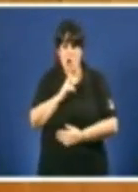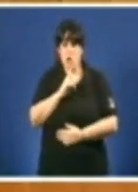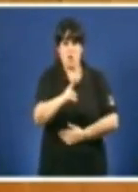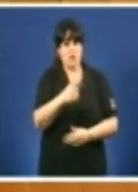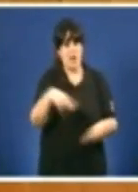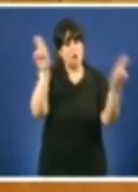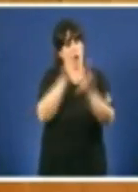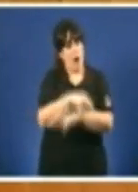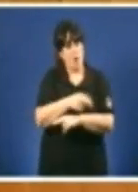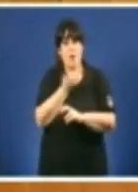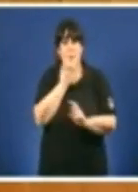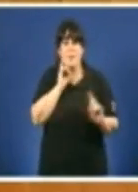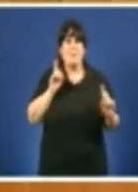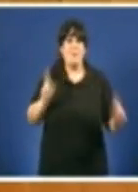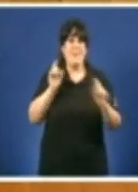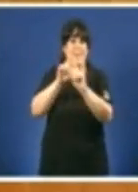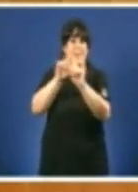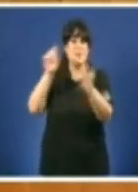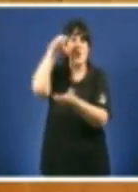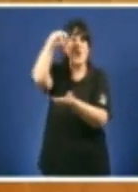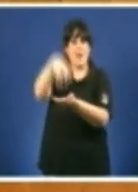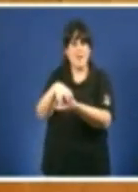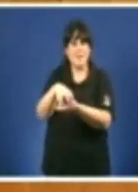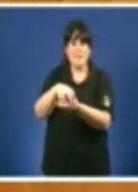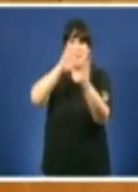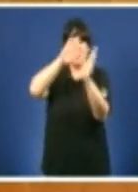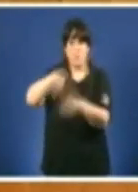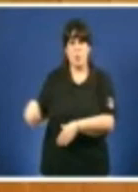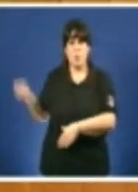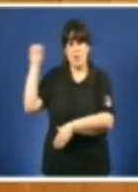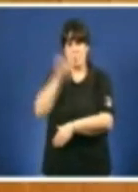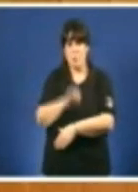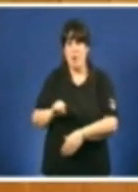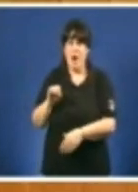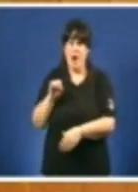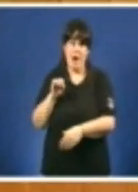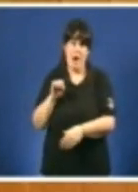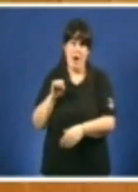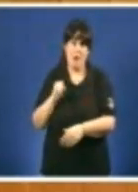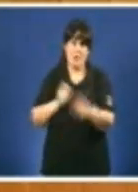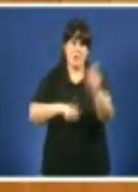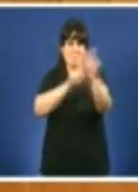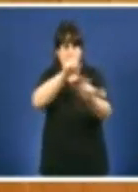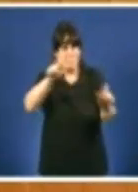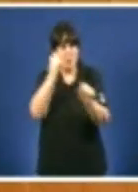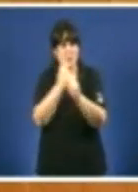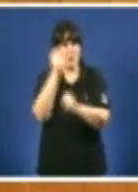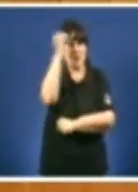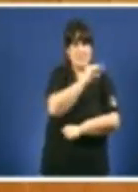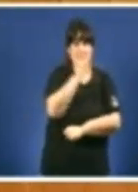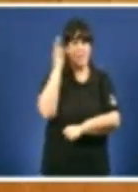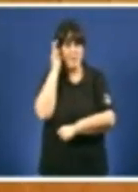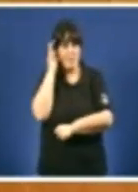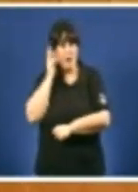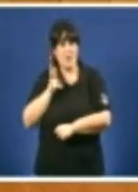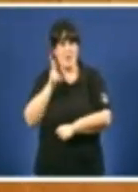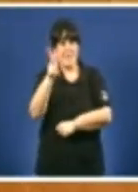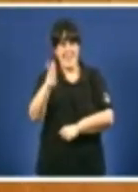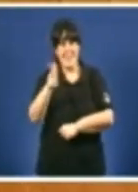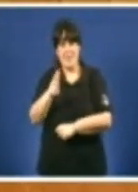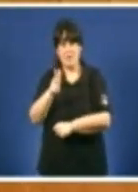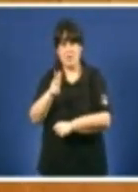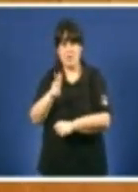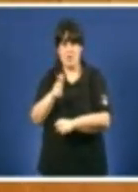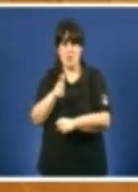Aquelas entidades que no derradeiro ano Foran condenadas por delitos Contra os dereitos dos traballadores e traballadoras Contra os dereitos fundamentais